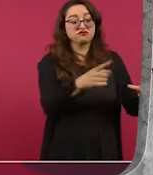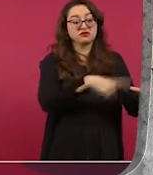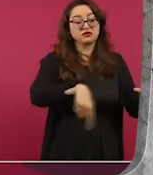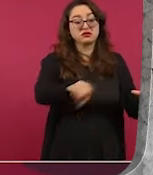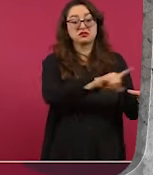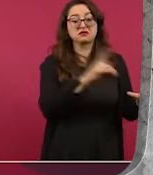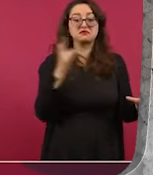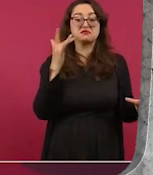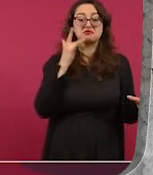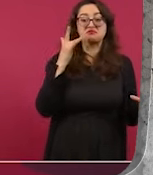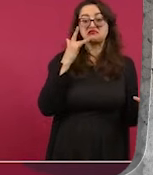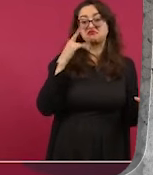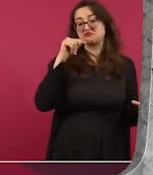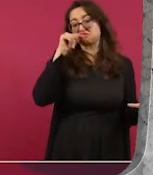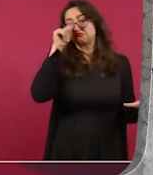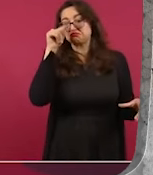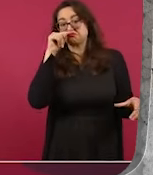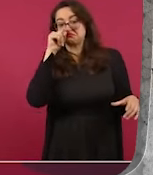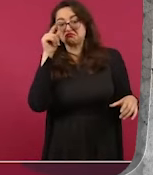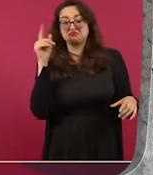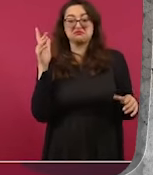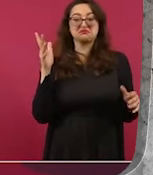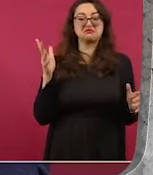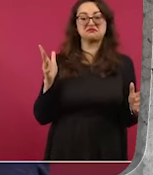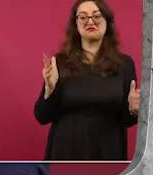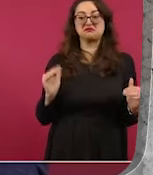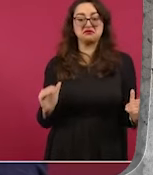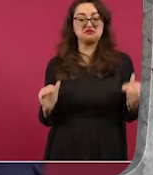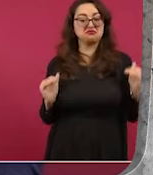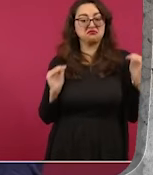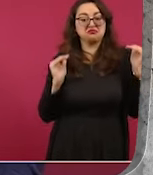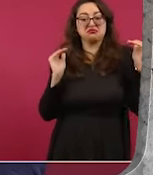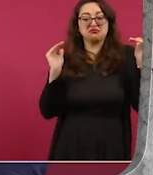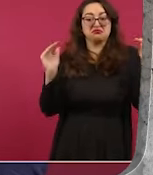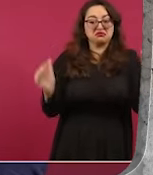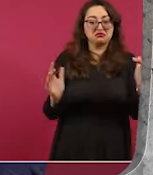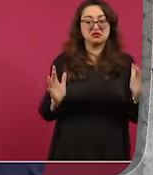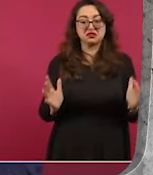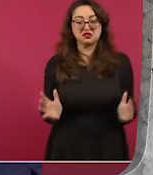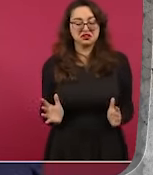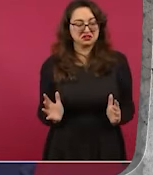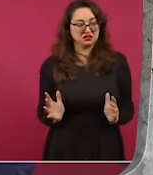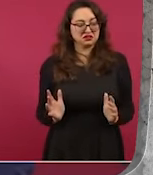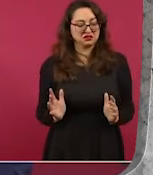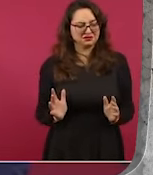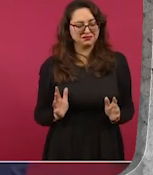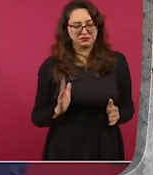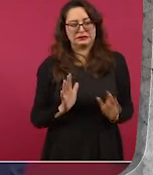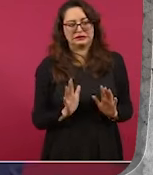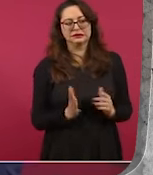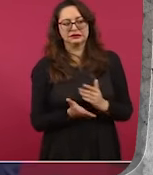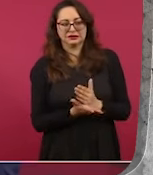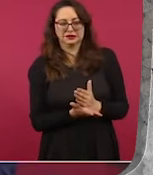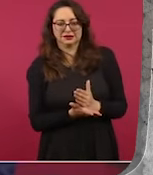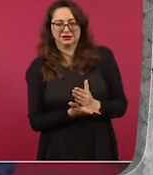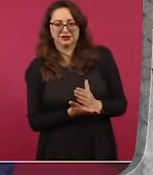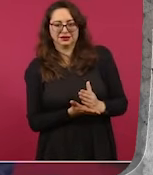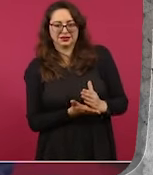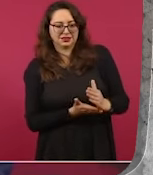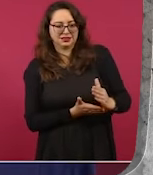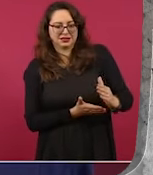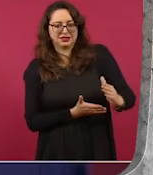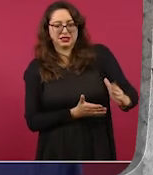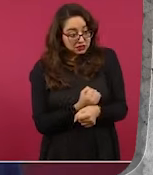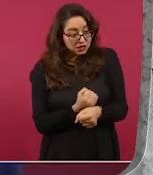seguir con eso de sentirse de